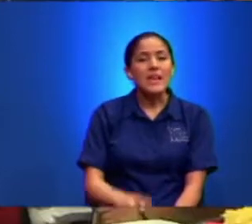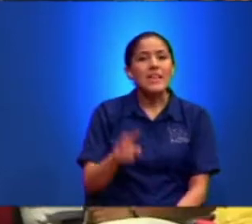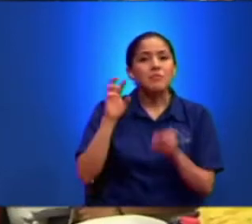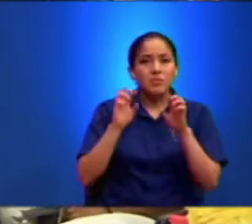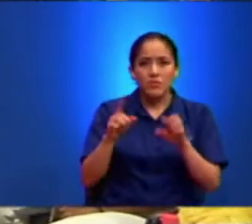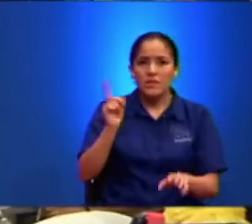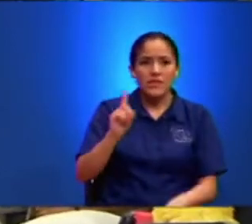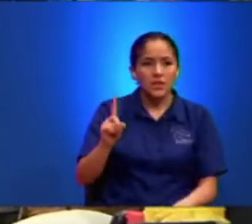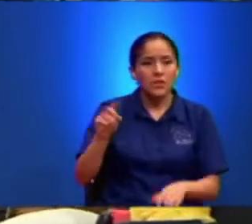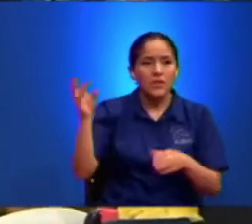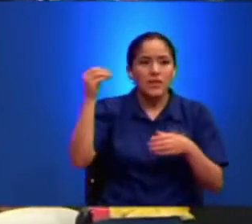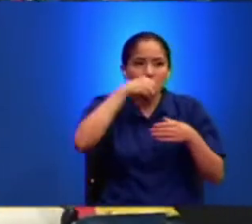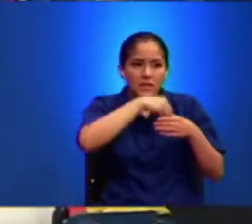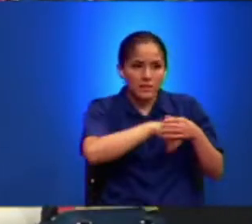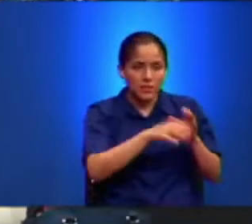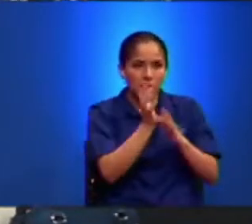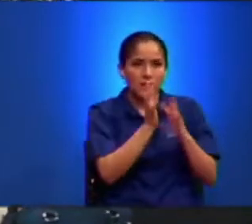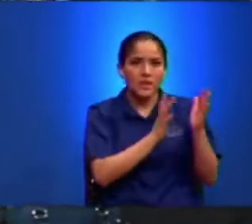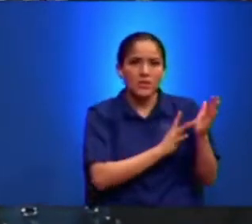La Resurrección